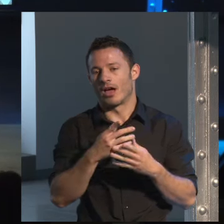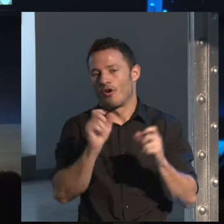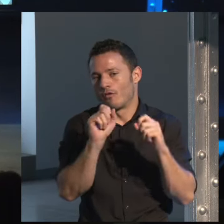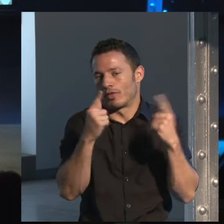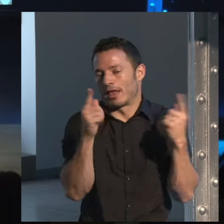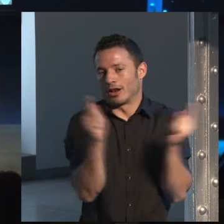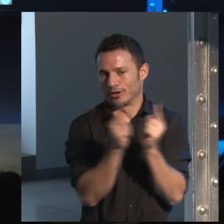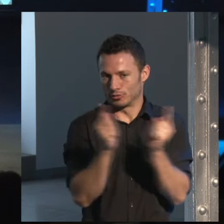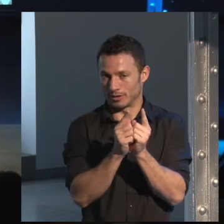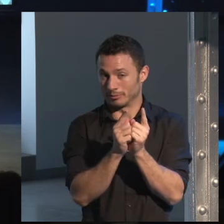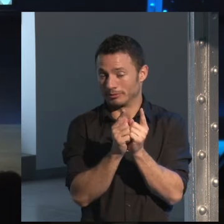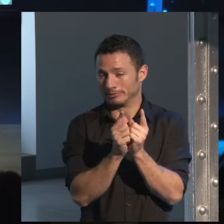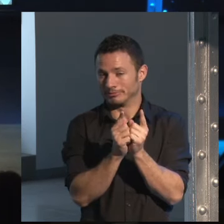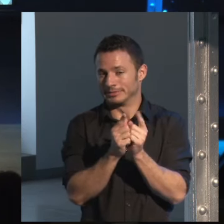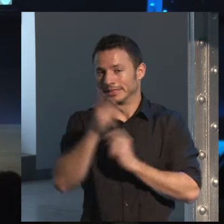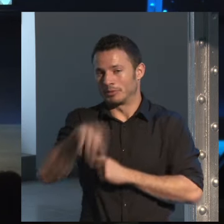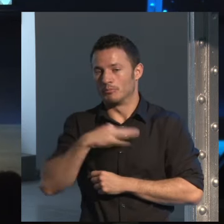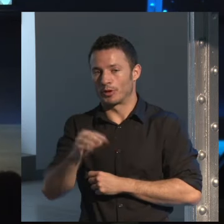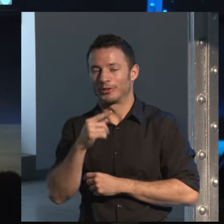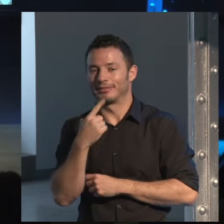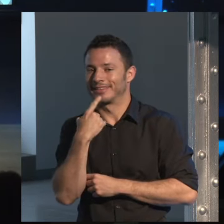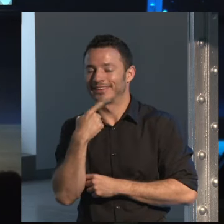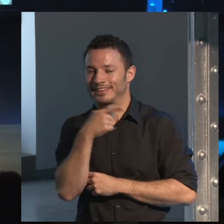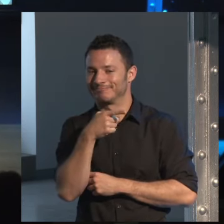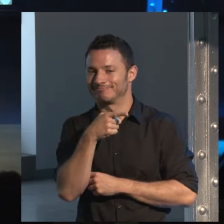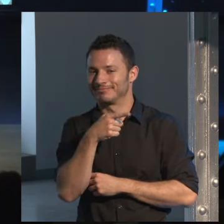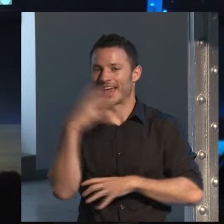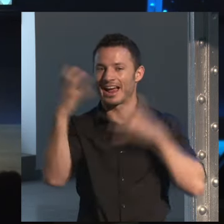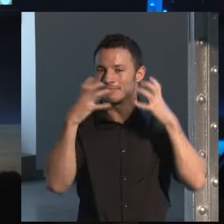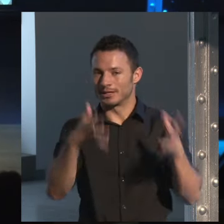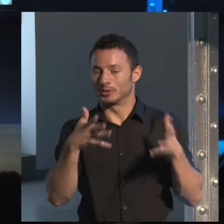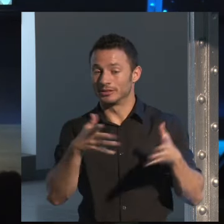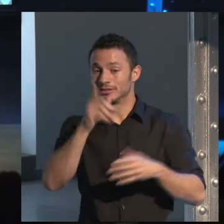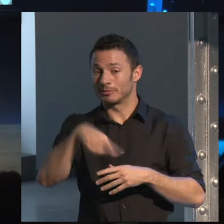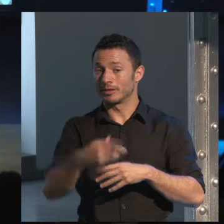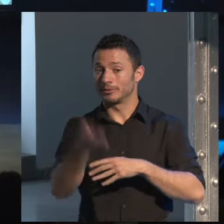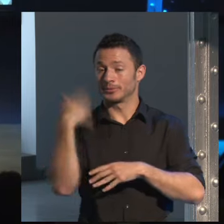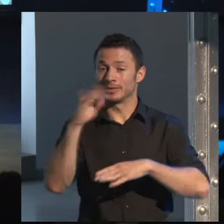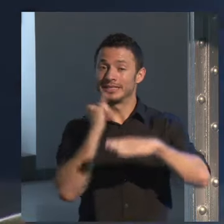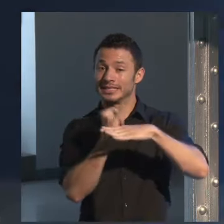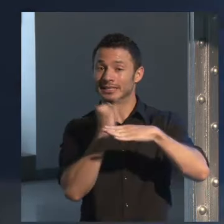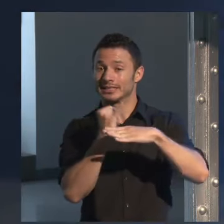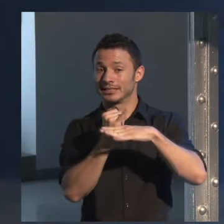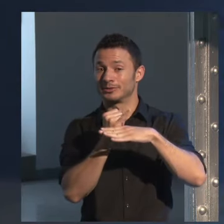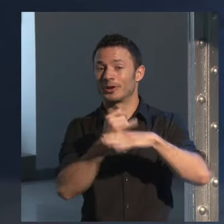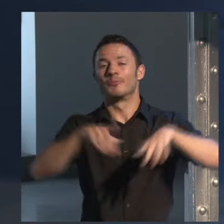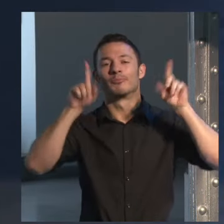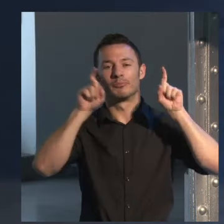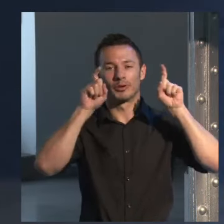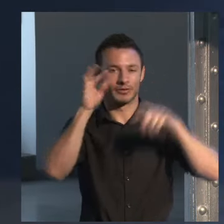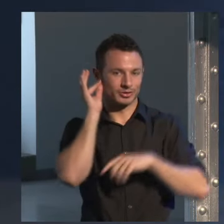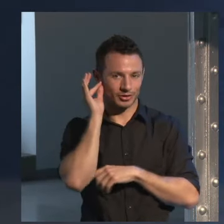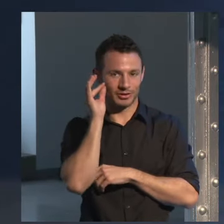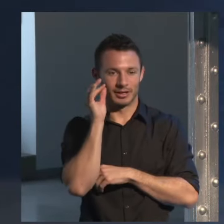decir, pues que a Alicia, como les decía antes, le encantan los animales, que fue profesora en un instituto, durante unos años, antes de